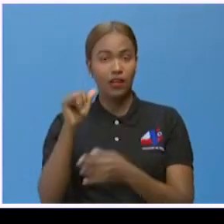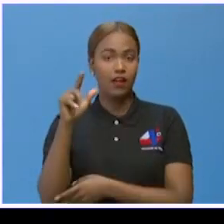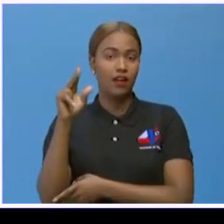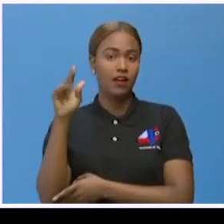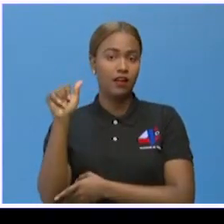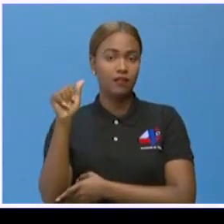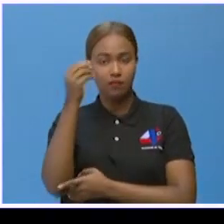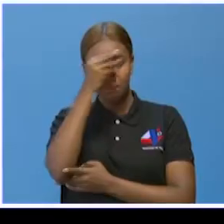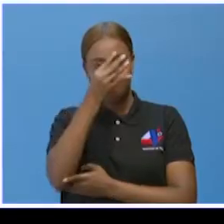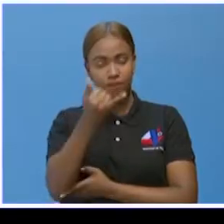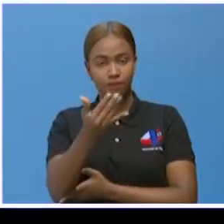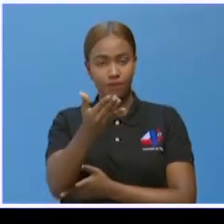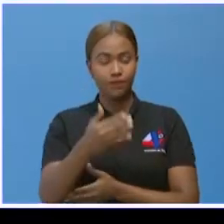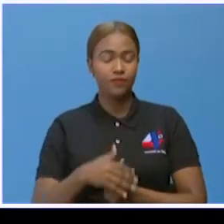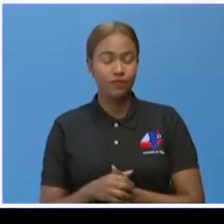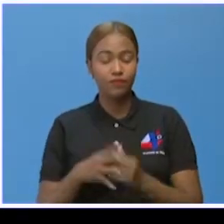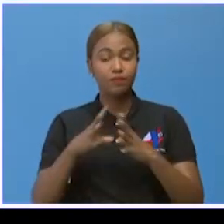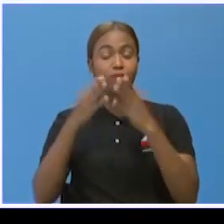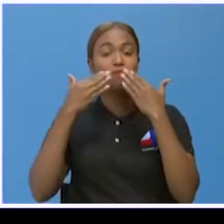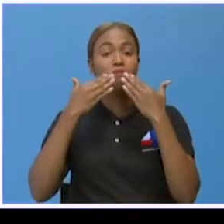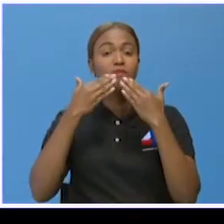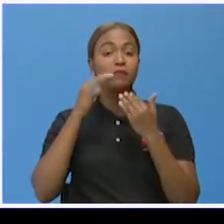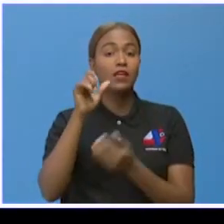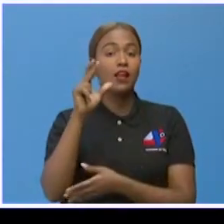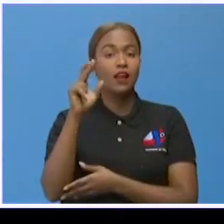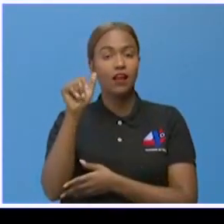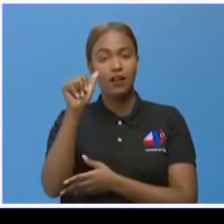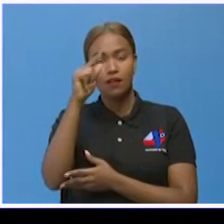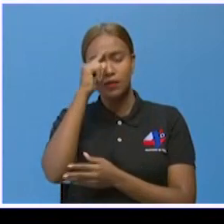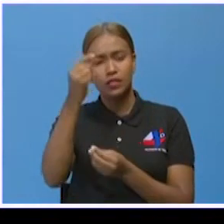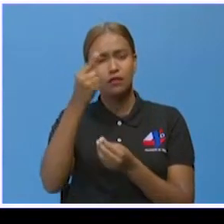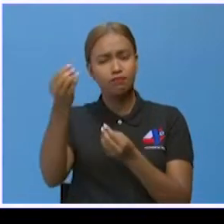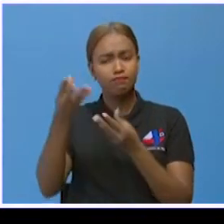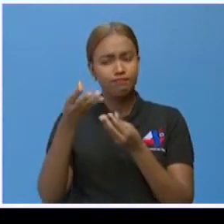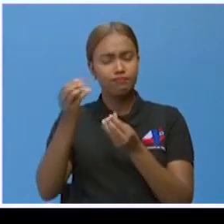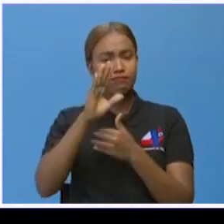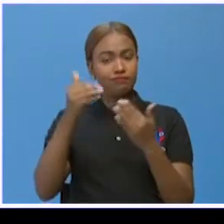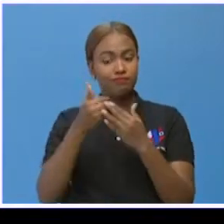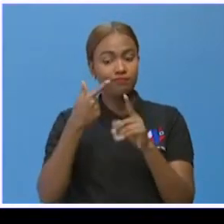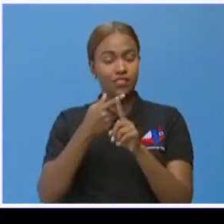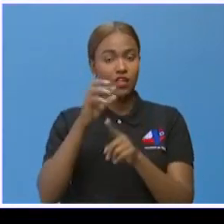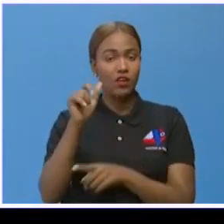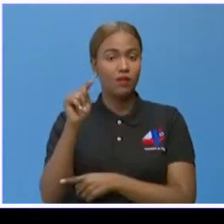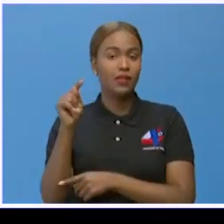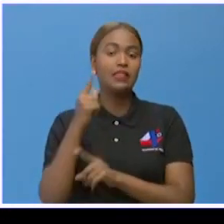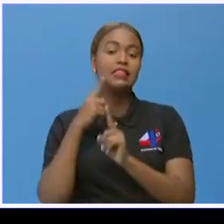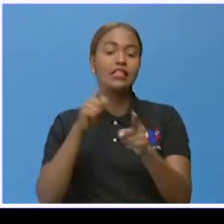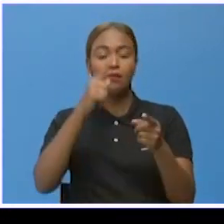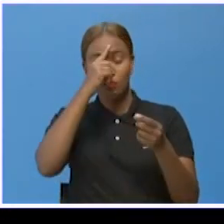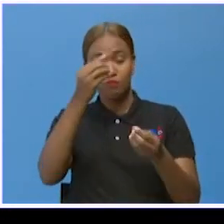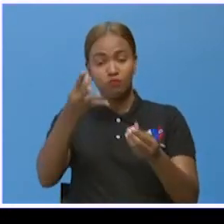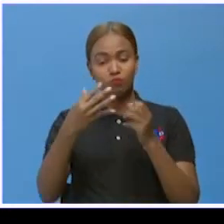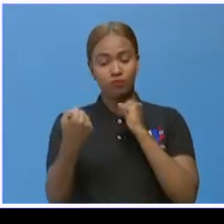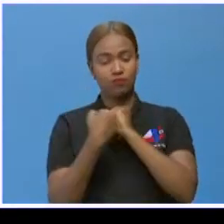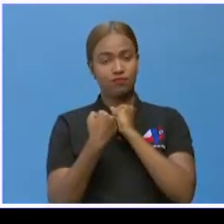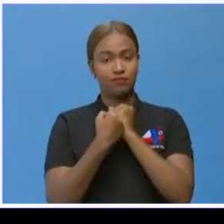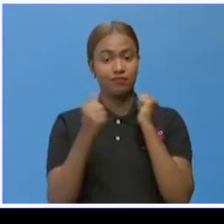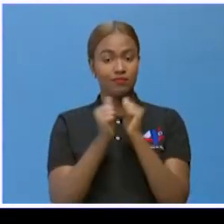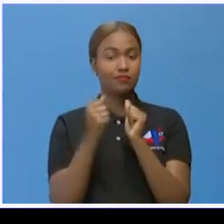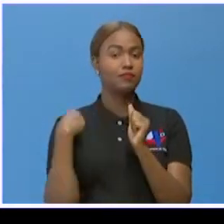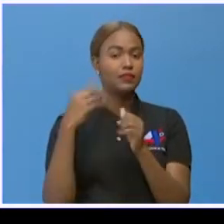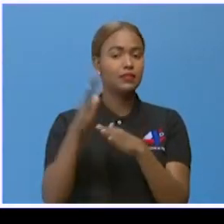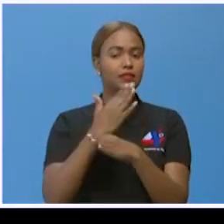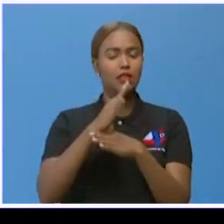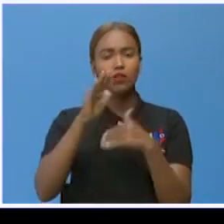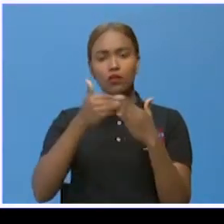Morales les informó. Bien, muchas gracias, Carla. Como siempre, pues todos los predictores de la ONAMED dispuestos a ofrecernos colaboración y compartir